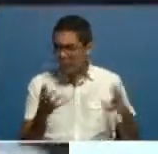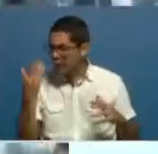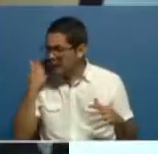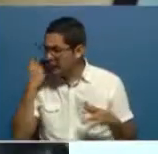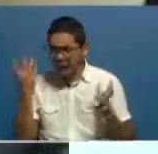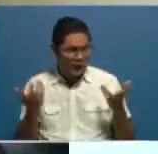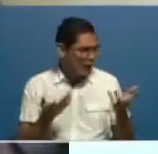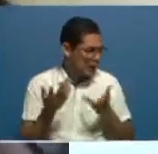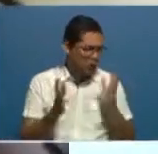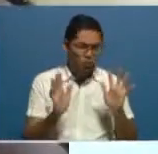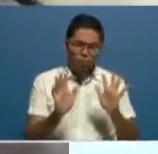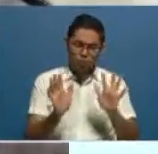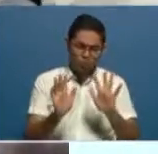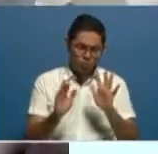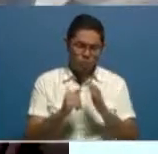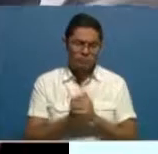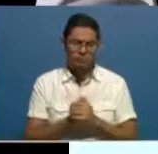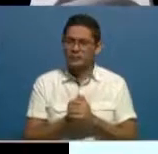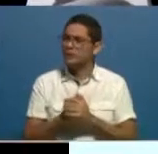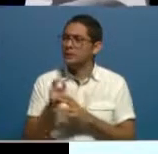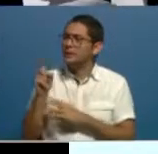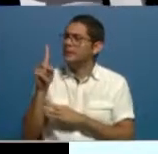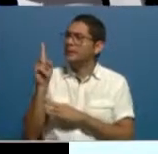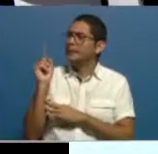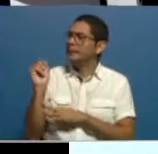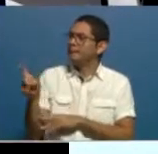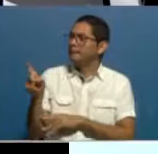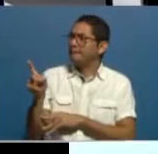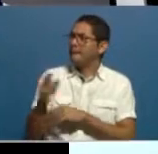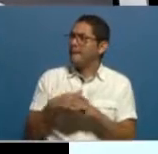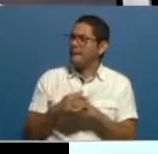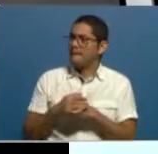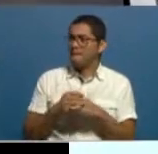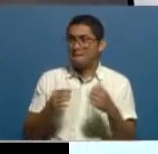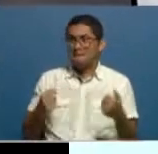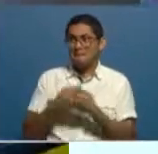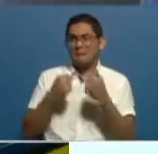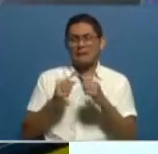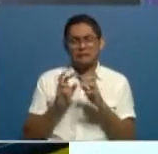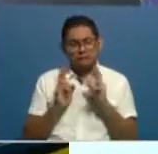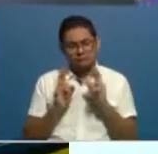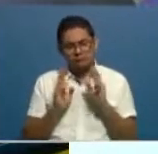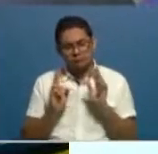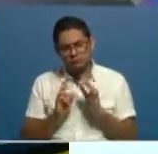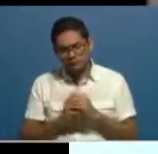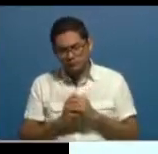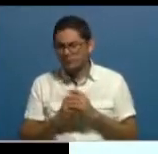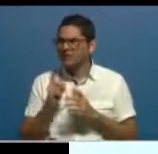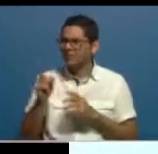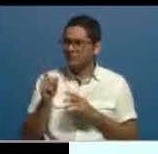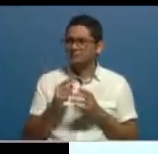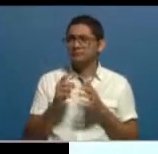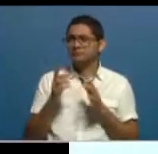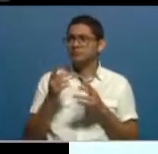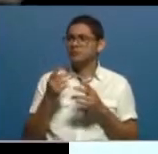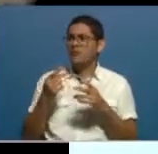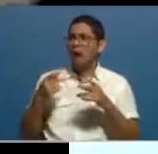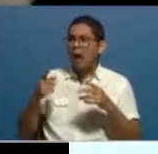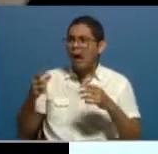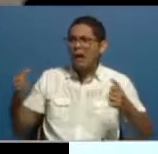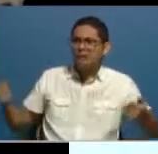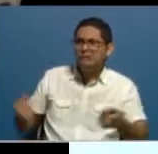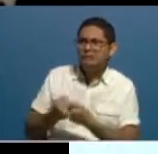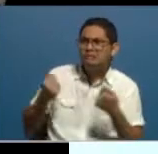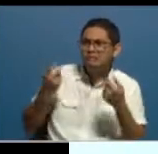de los mismos durante estas actividades. Wendy, para Dios no quiero ocurrir un accidente de tránsito, ¿qué le recomienda a las personas que o es testigo o,